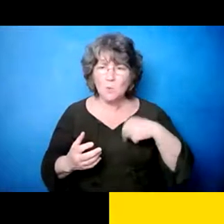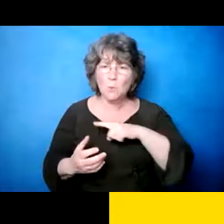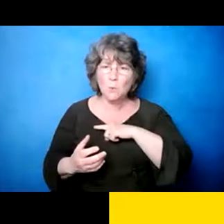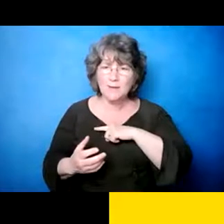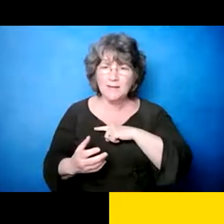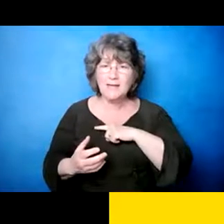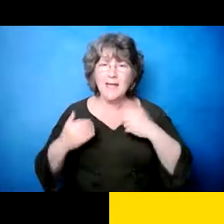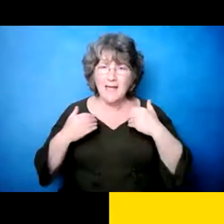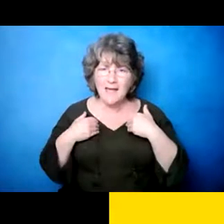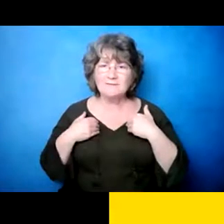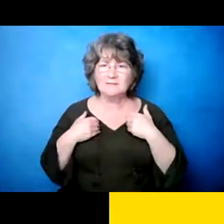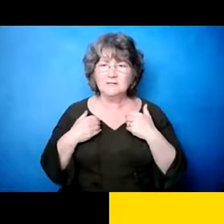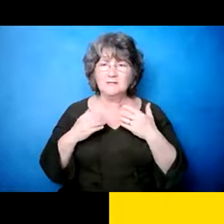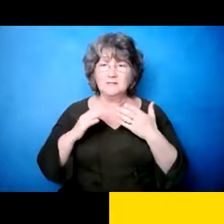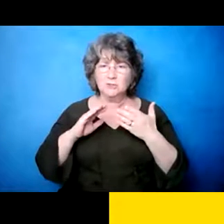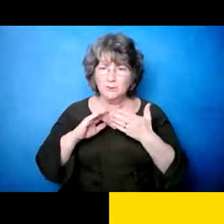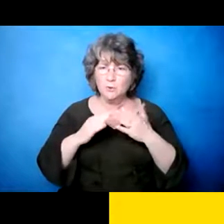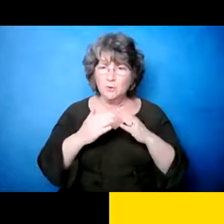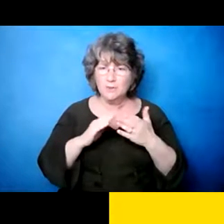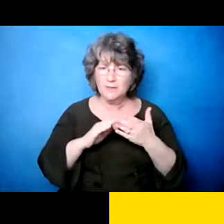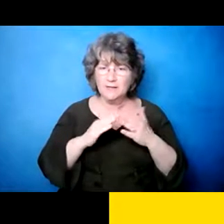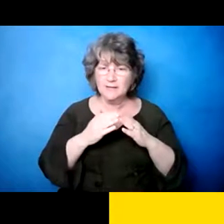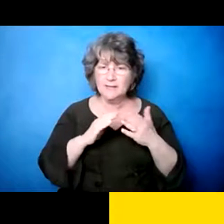Nosotros como una comunidad.